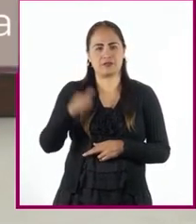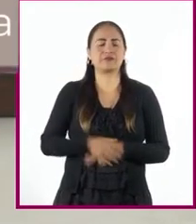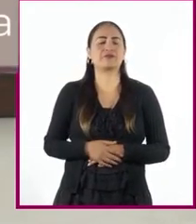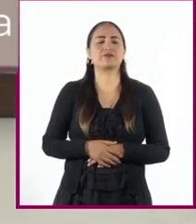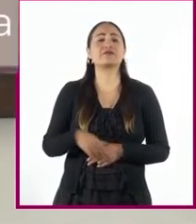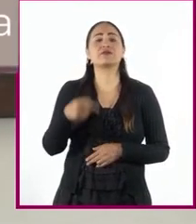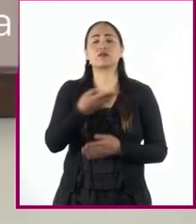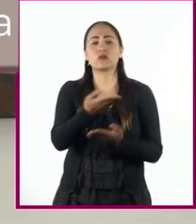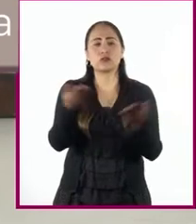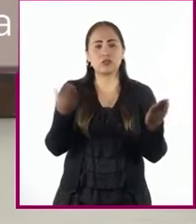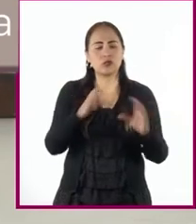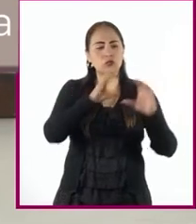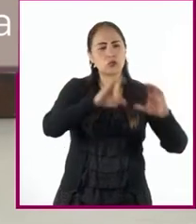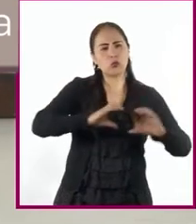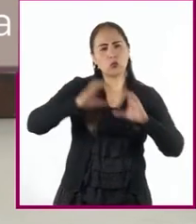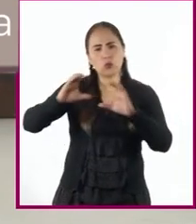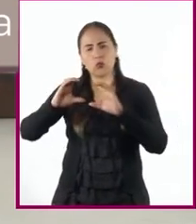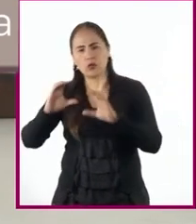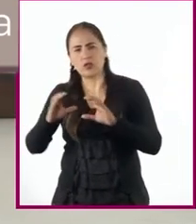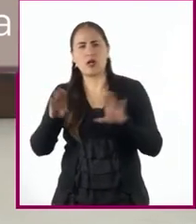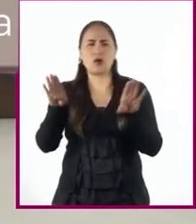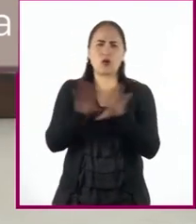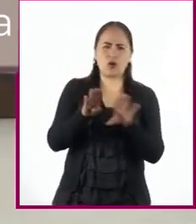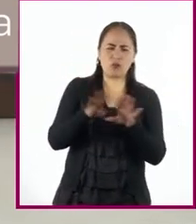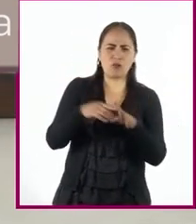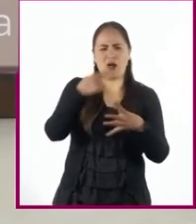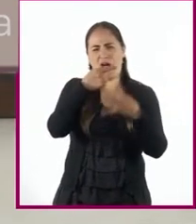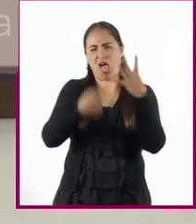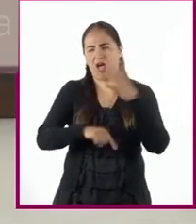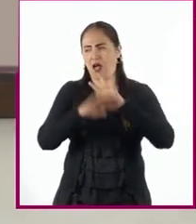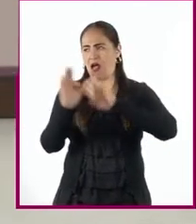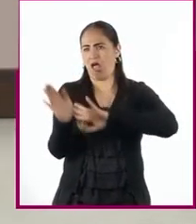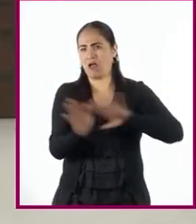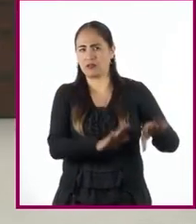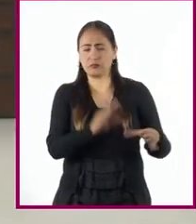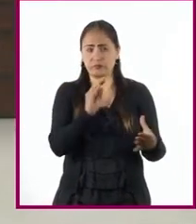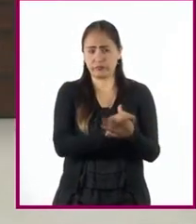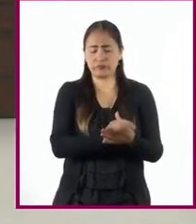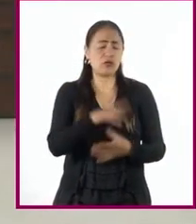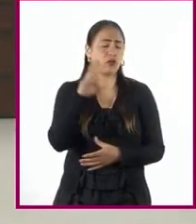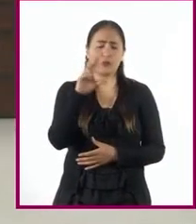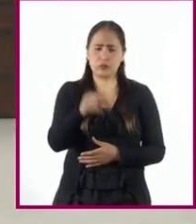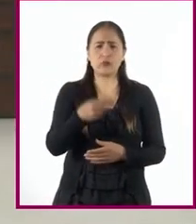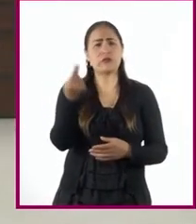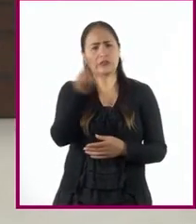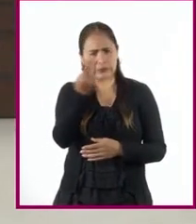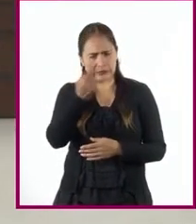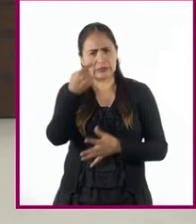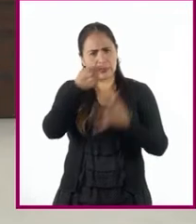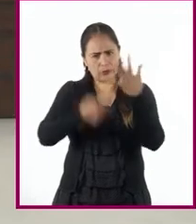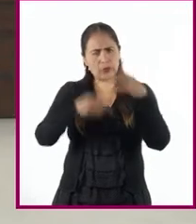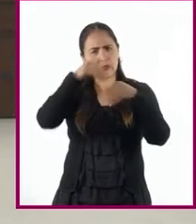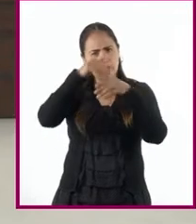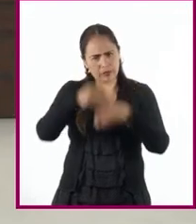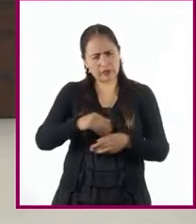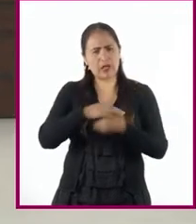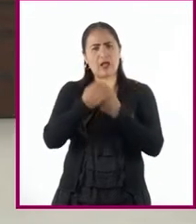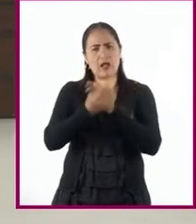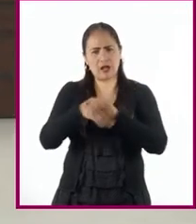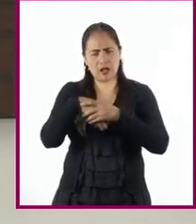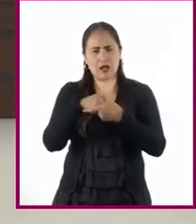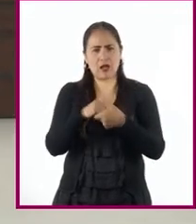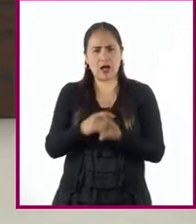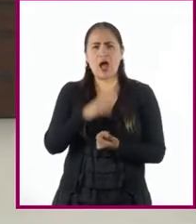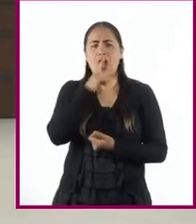rodean, es fundamental no relajar las medidas de higiene y sana distancia. Laven sus manos con agua y jabón durante